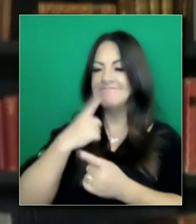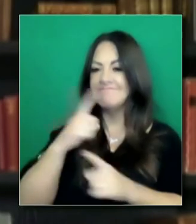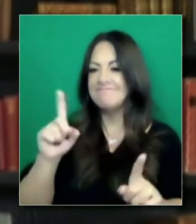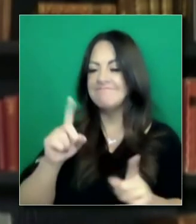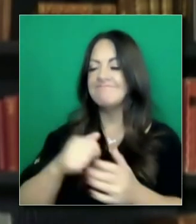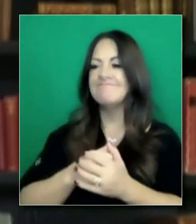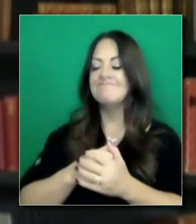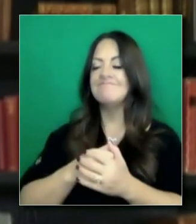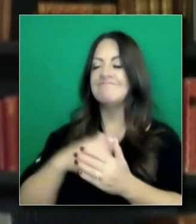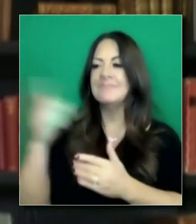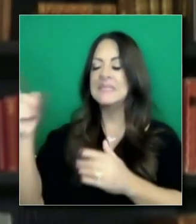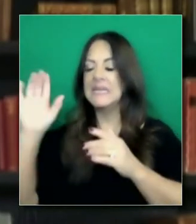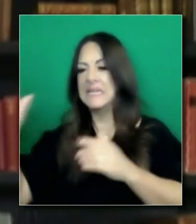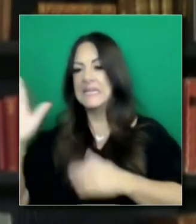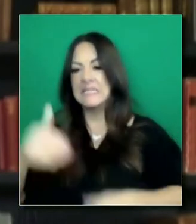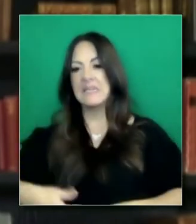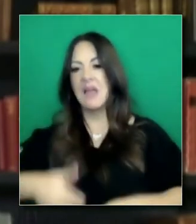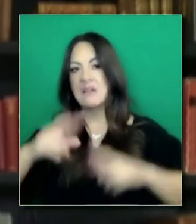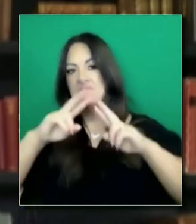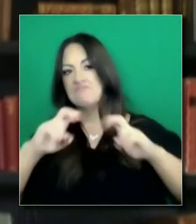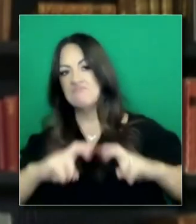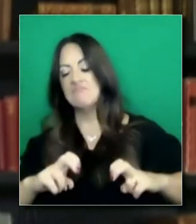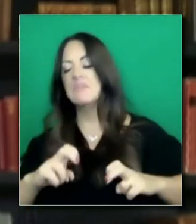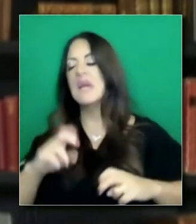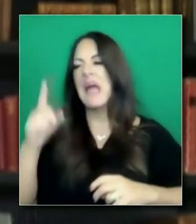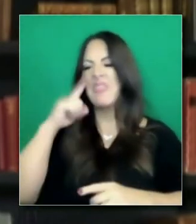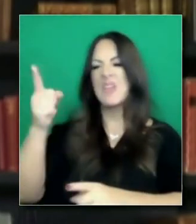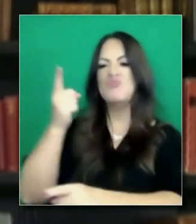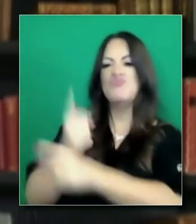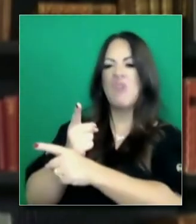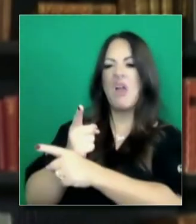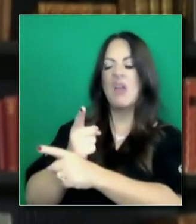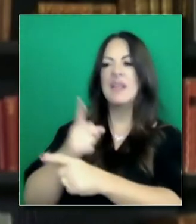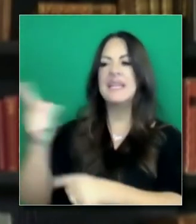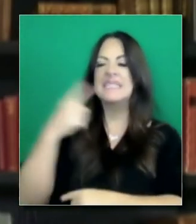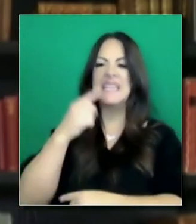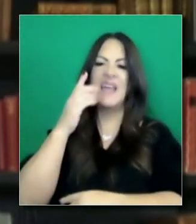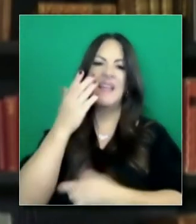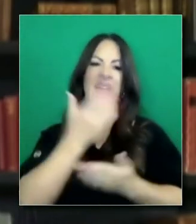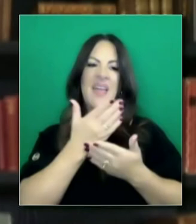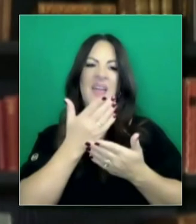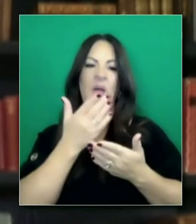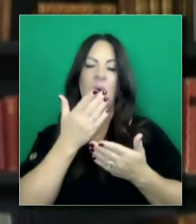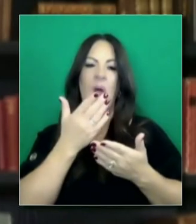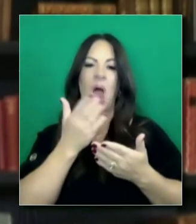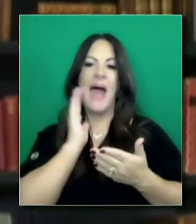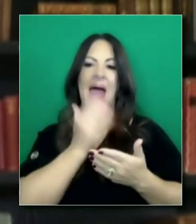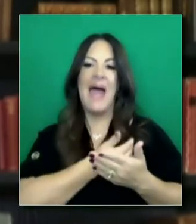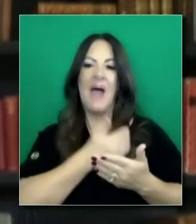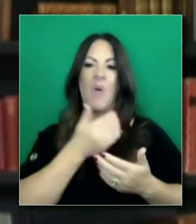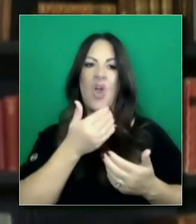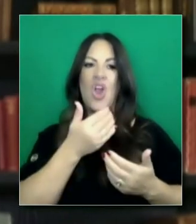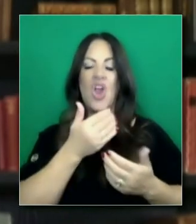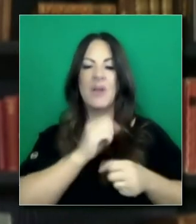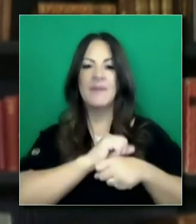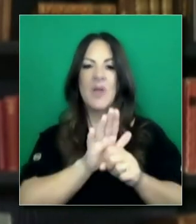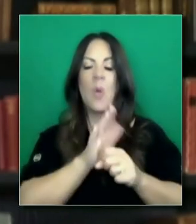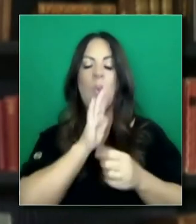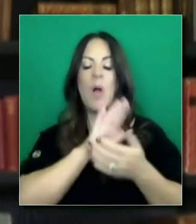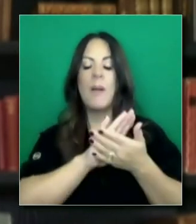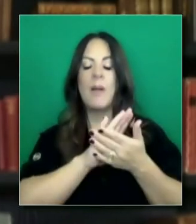las vacaciones, lo dijo correctamente. Que lamentablemente la cosa será peor antes de que mejore. Y yo creo que